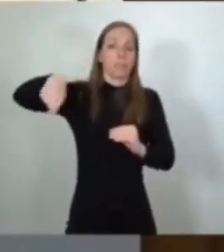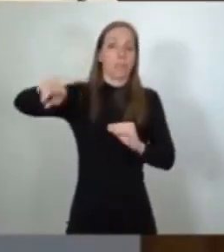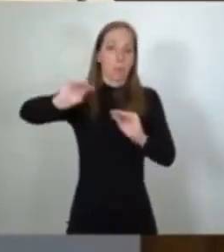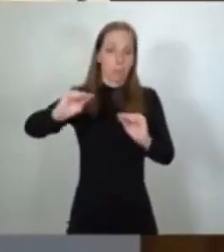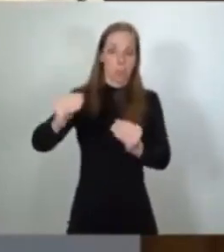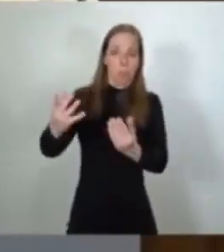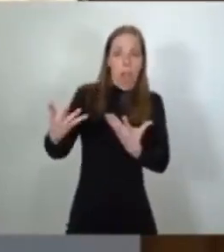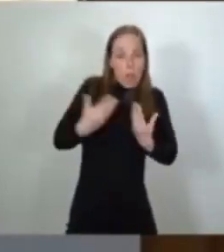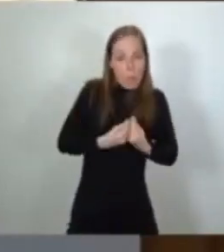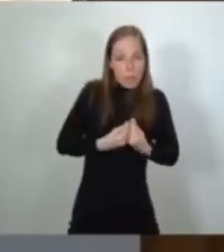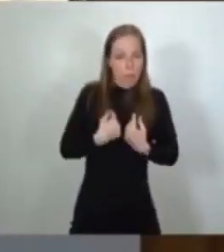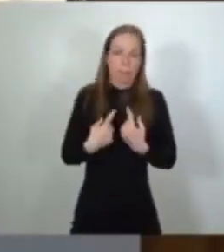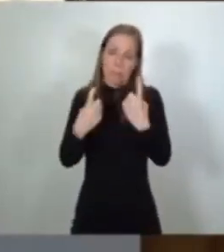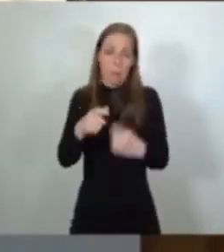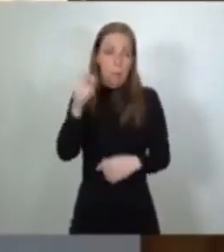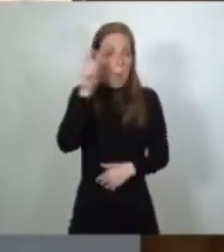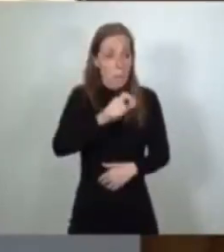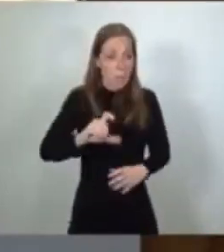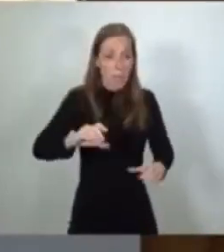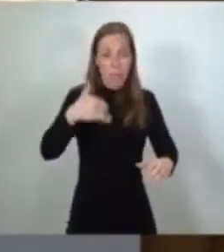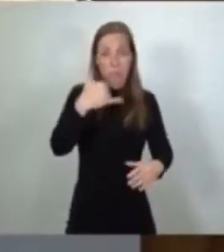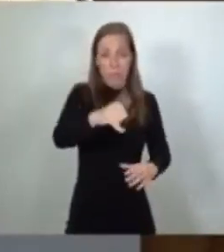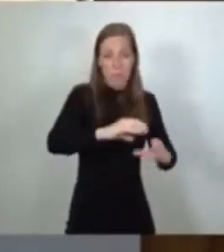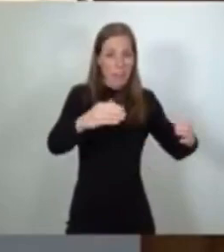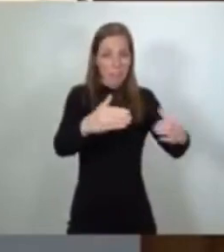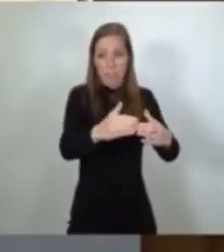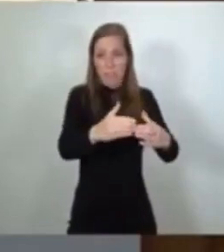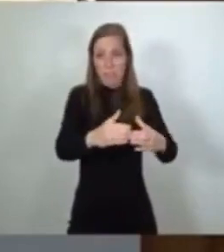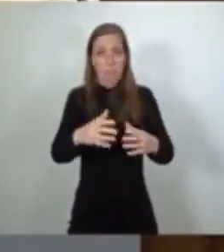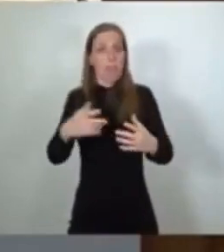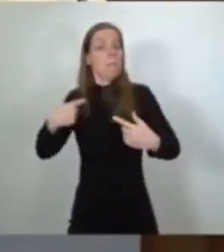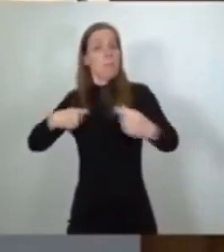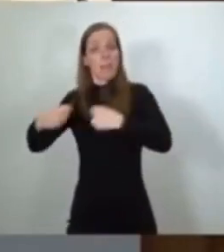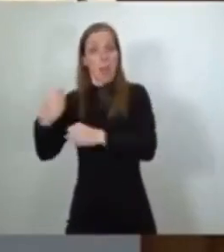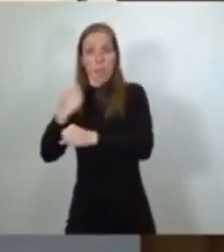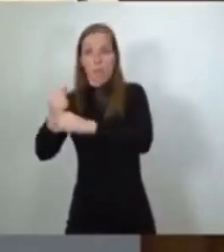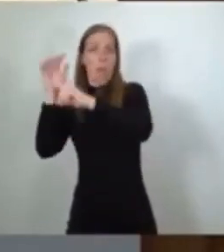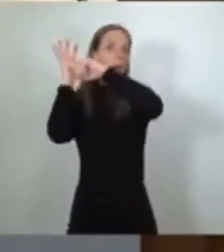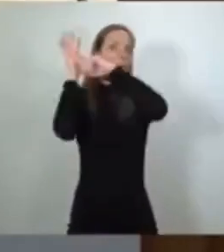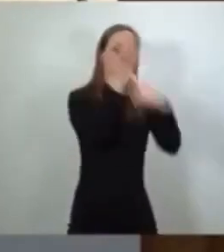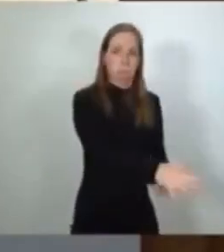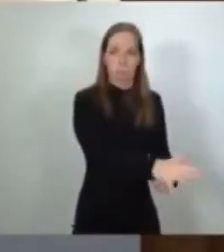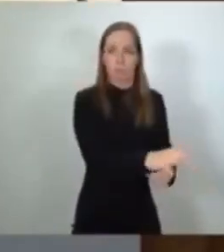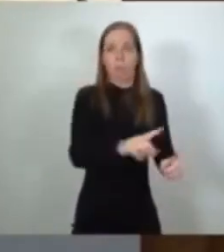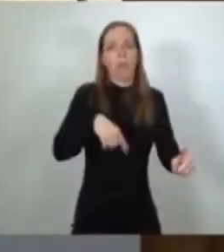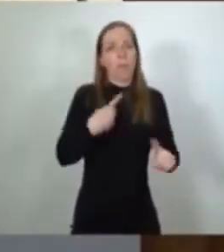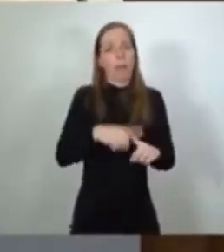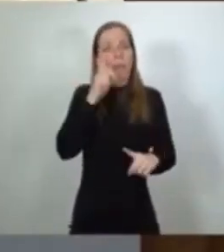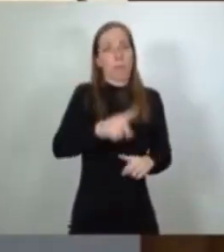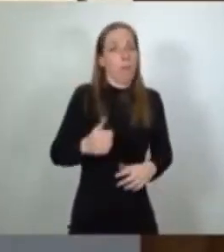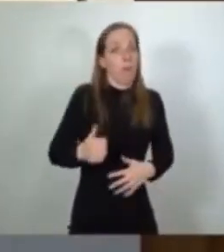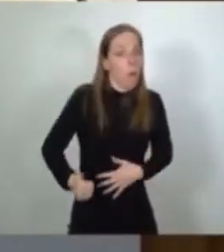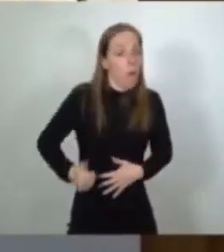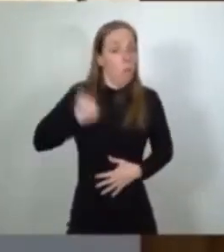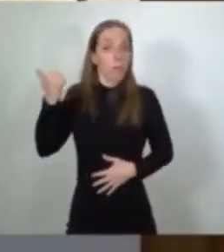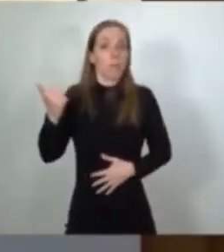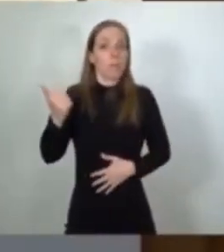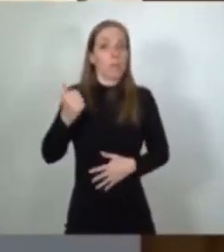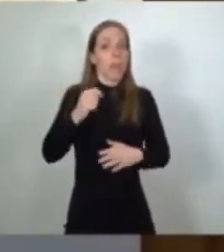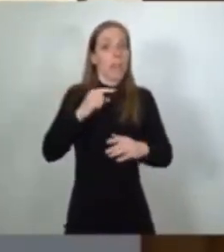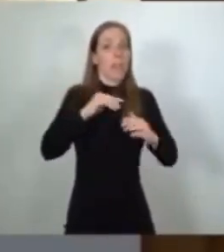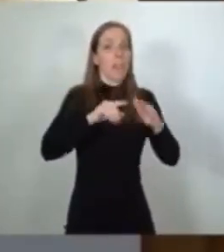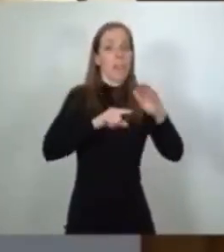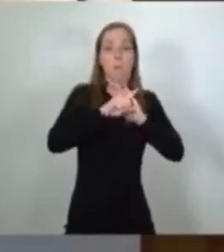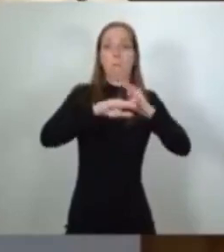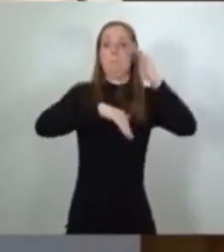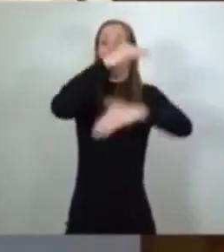las personas vulnerables, excluidas crónicamente del mercado laboral y de todas las oportunidades de progreso